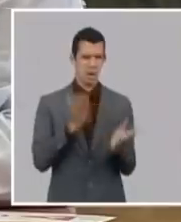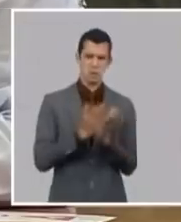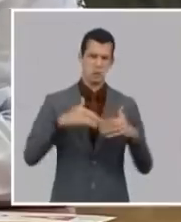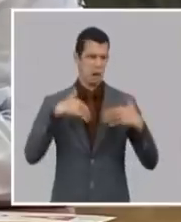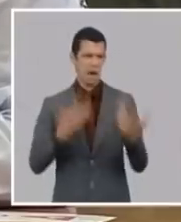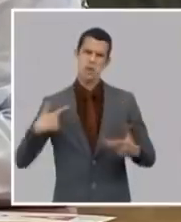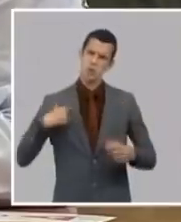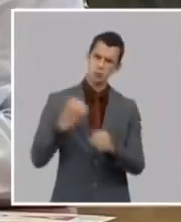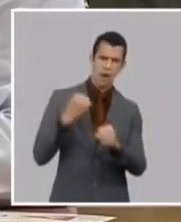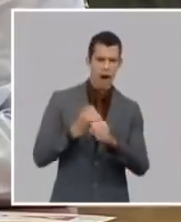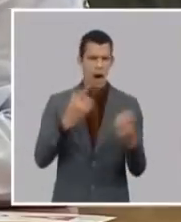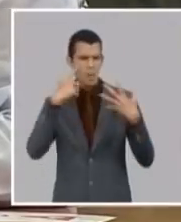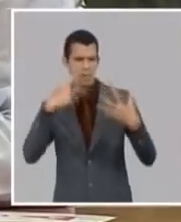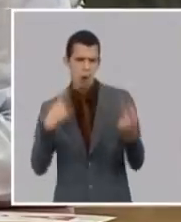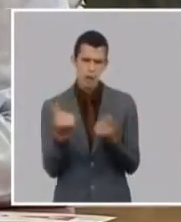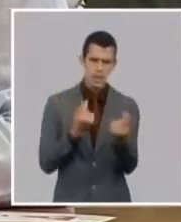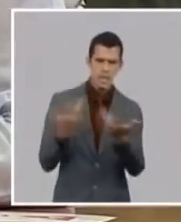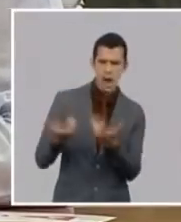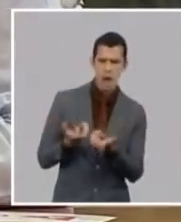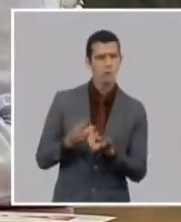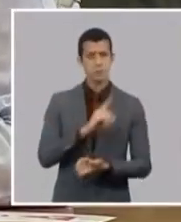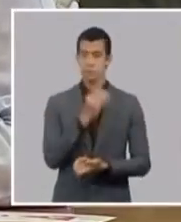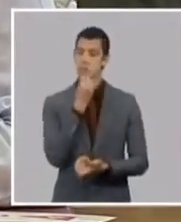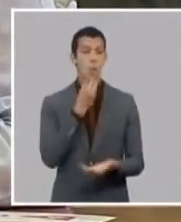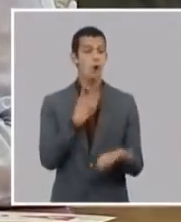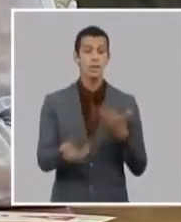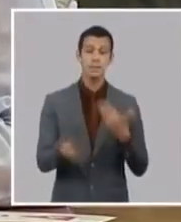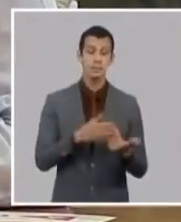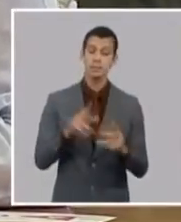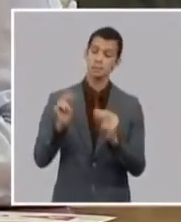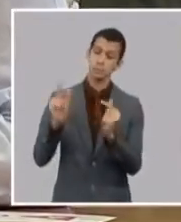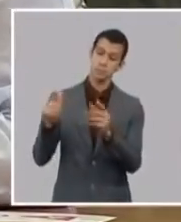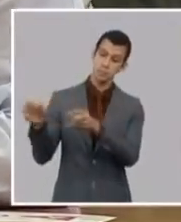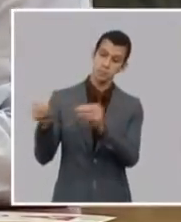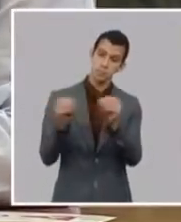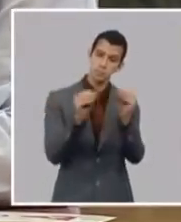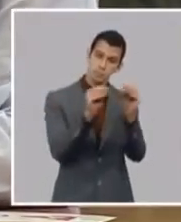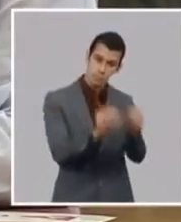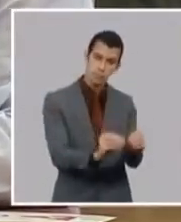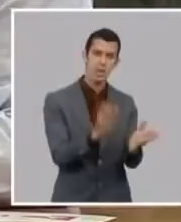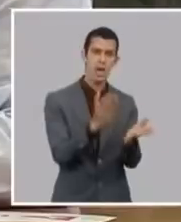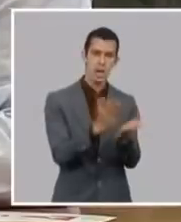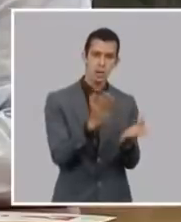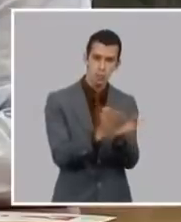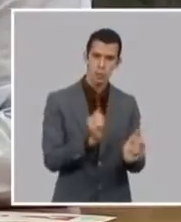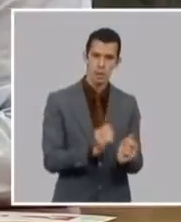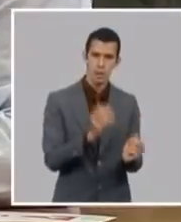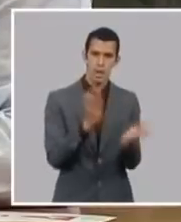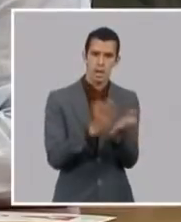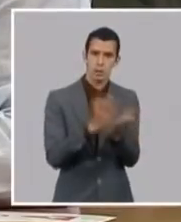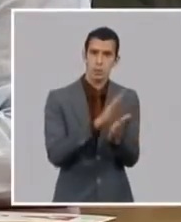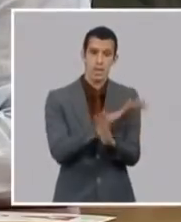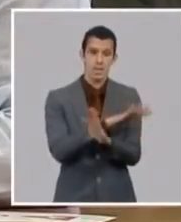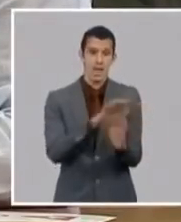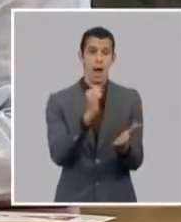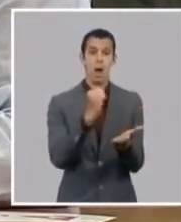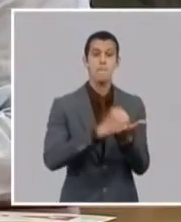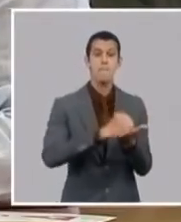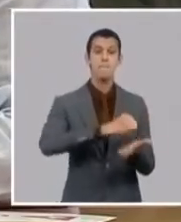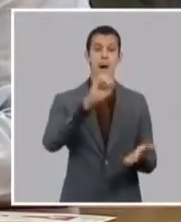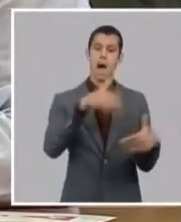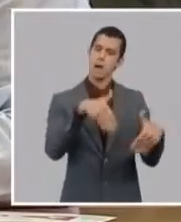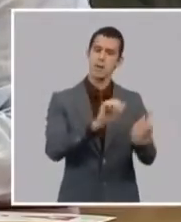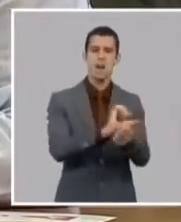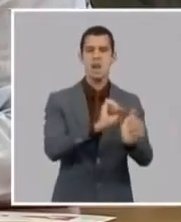que aplicarle la justicia no somos capaces de reeducarlo adecuadamente en nuestros centros penitenciarios